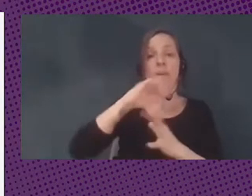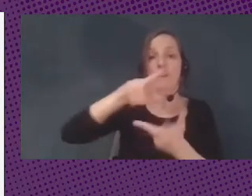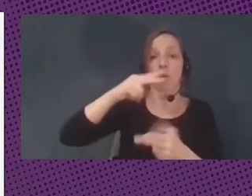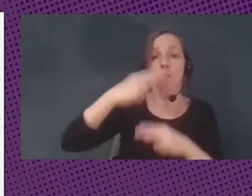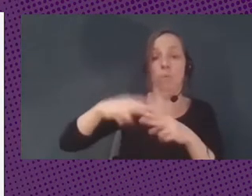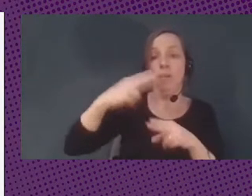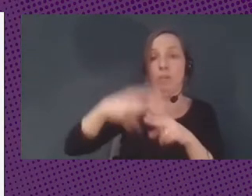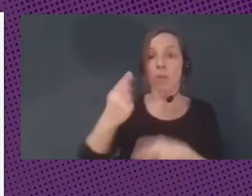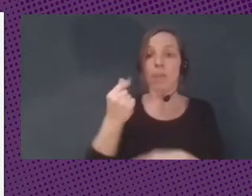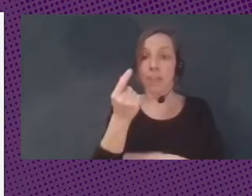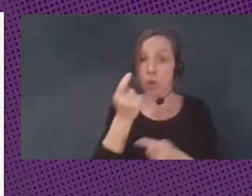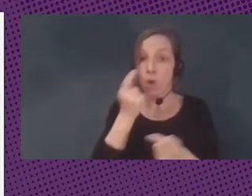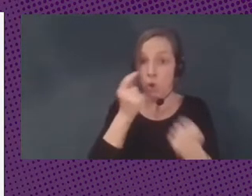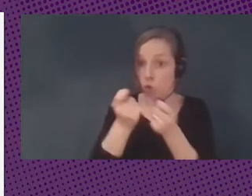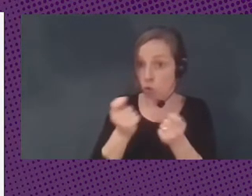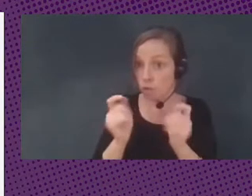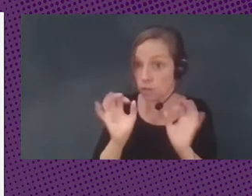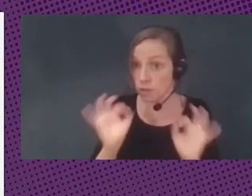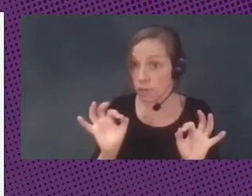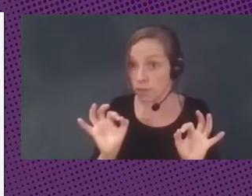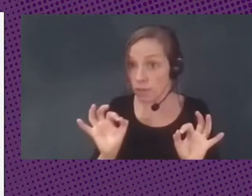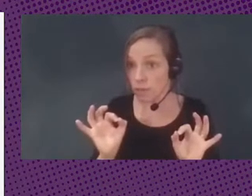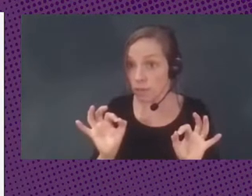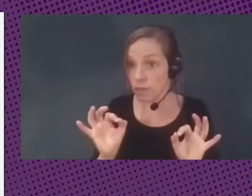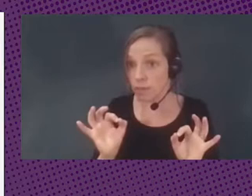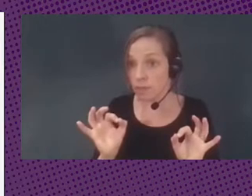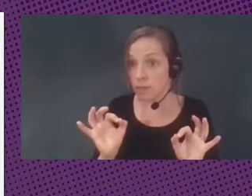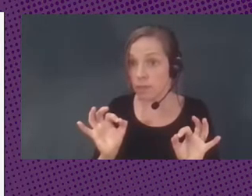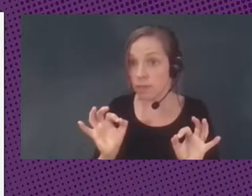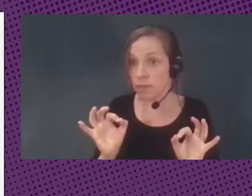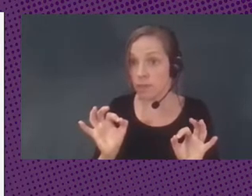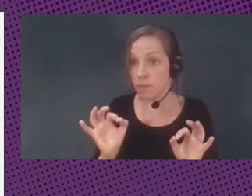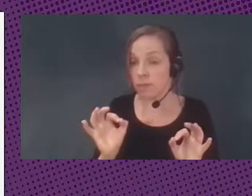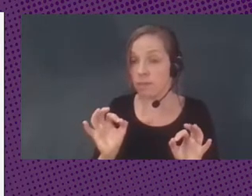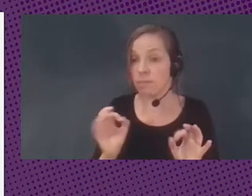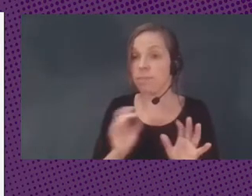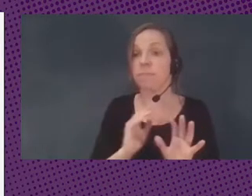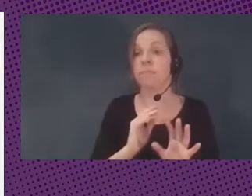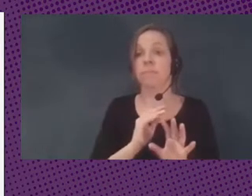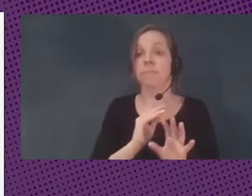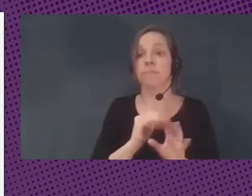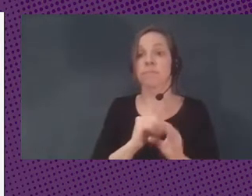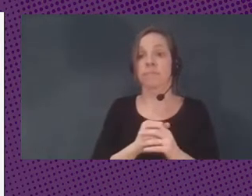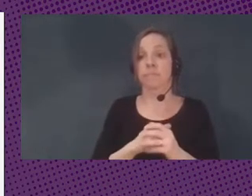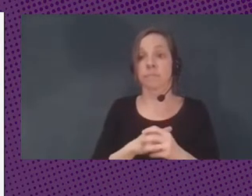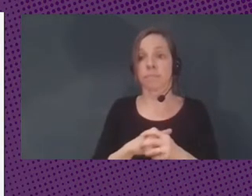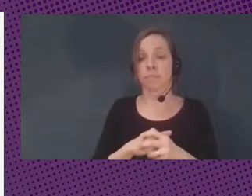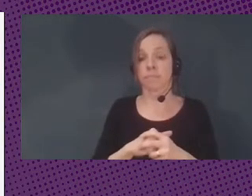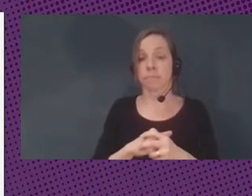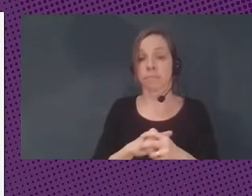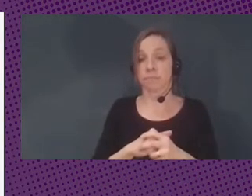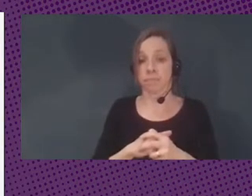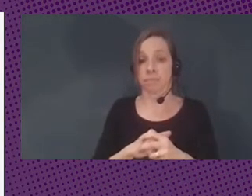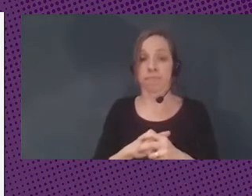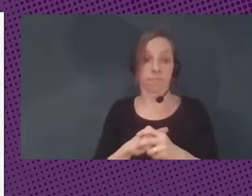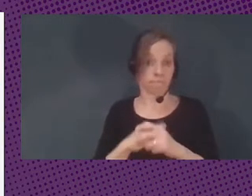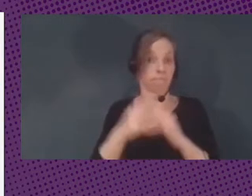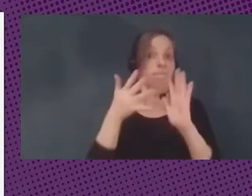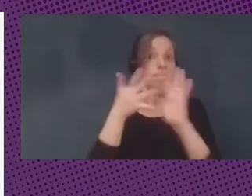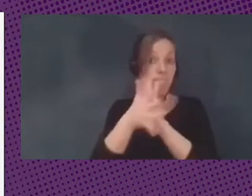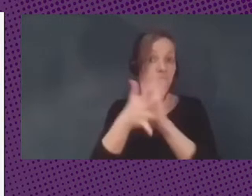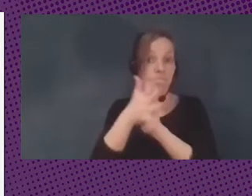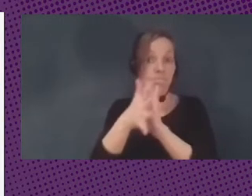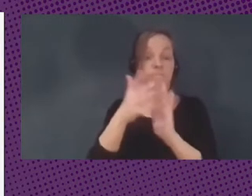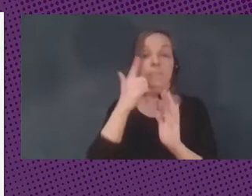dinero. ¿Sí? Entonces, aquí podemos ver cómo la información